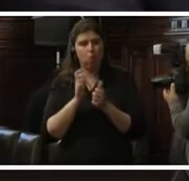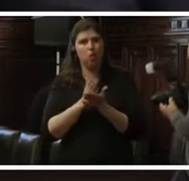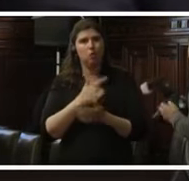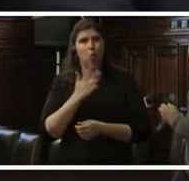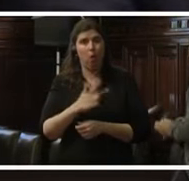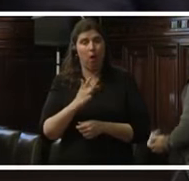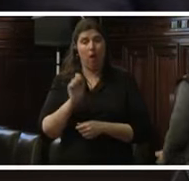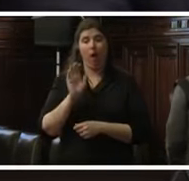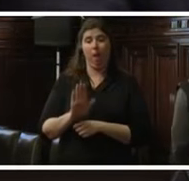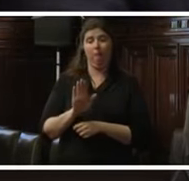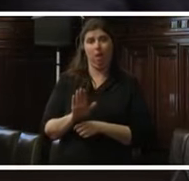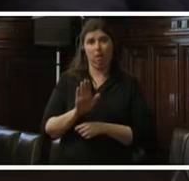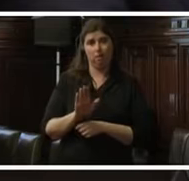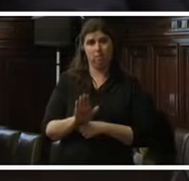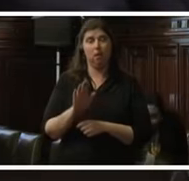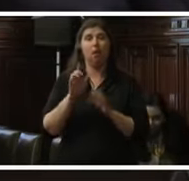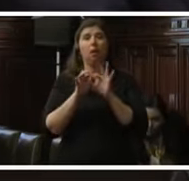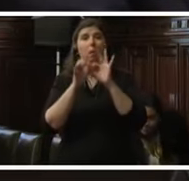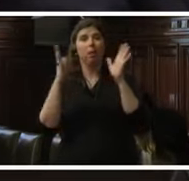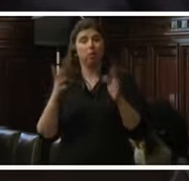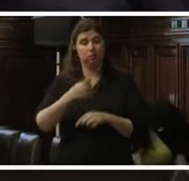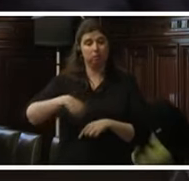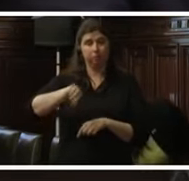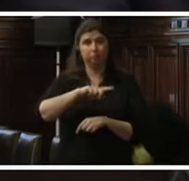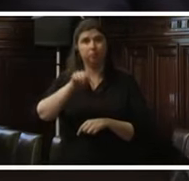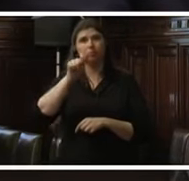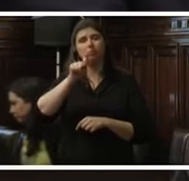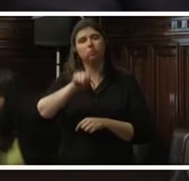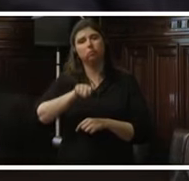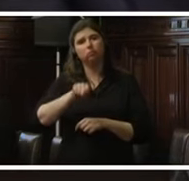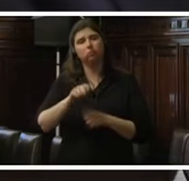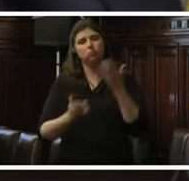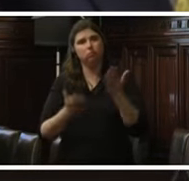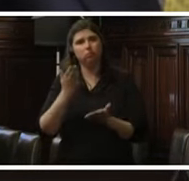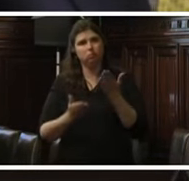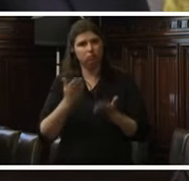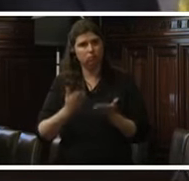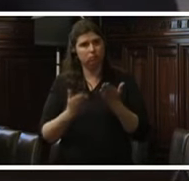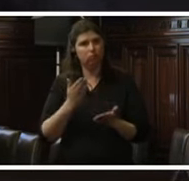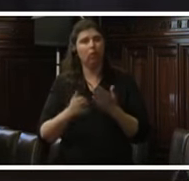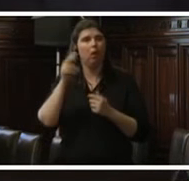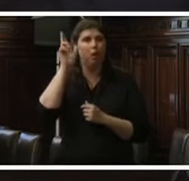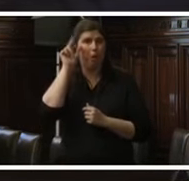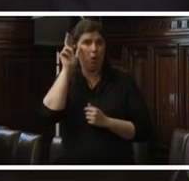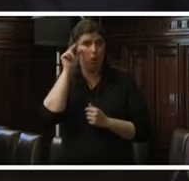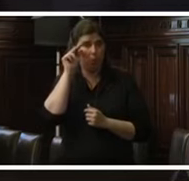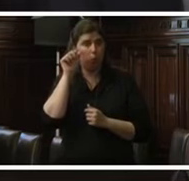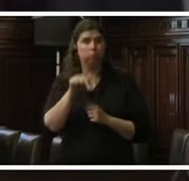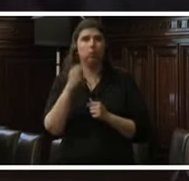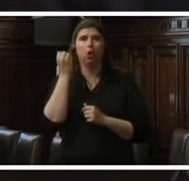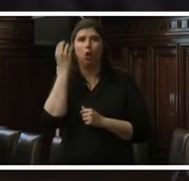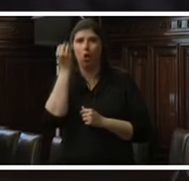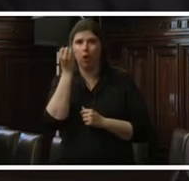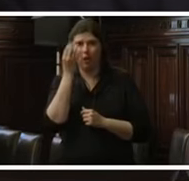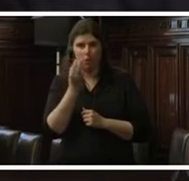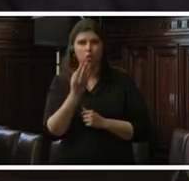as magistrates of the Constitutional Constitutional Perú by the Congress of